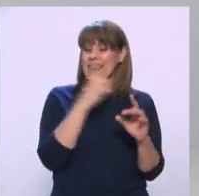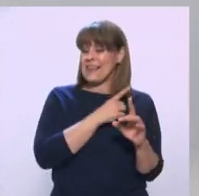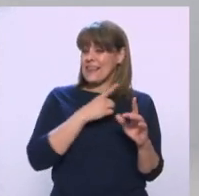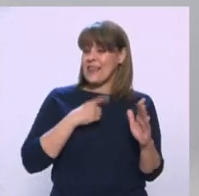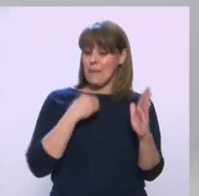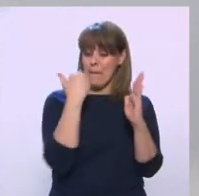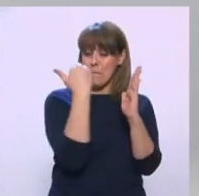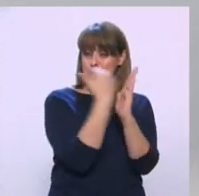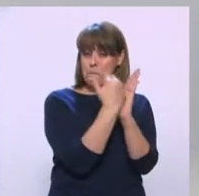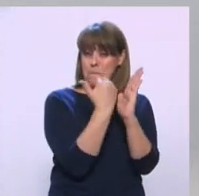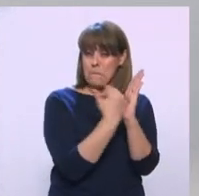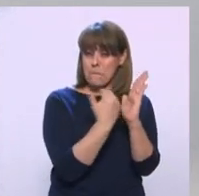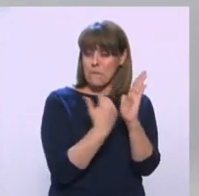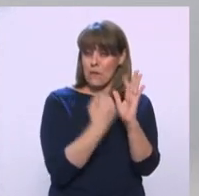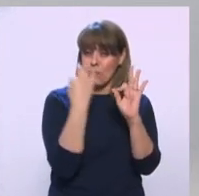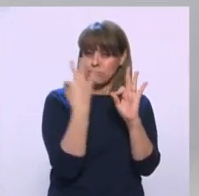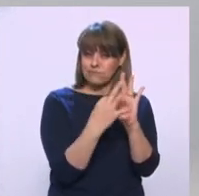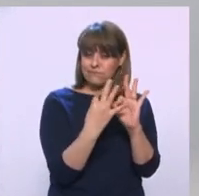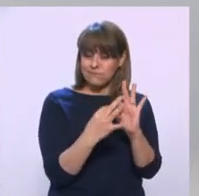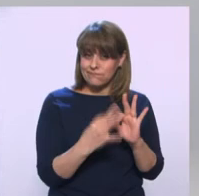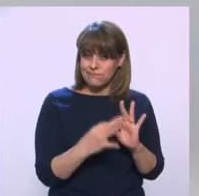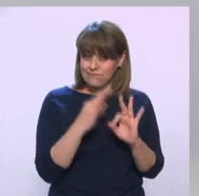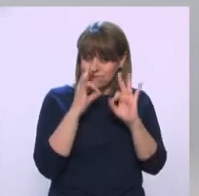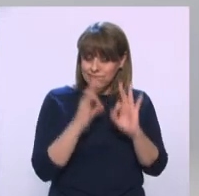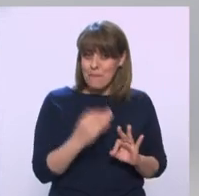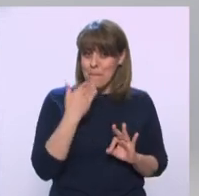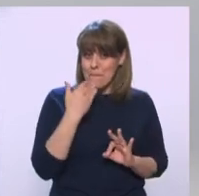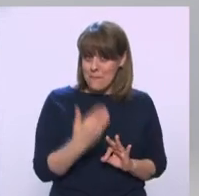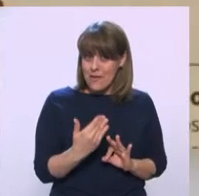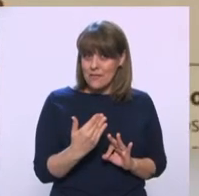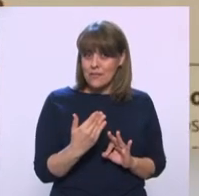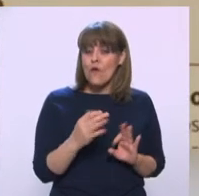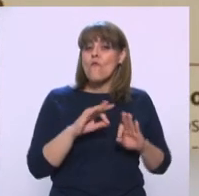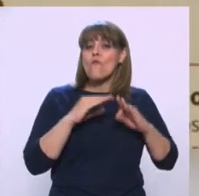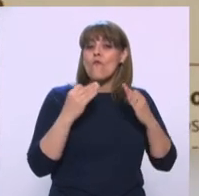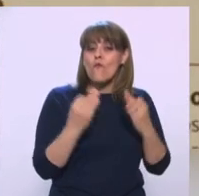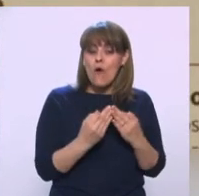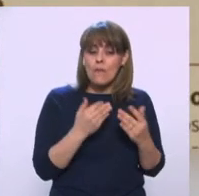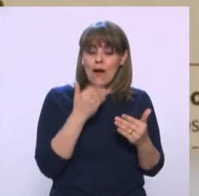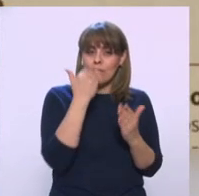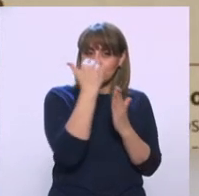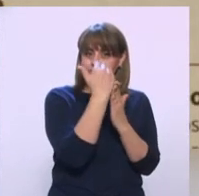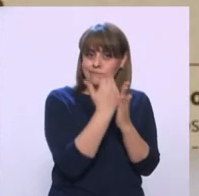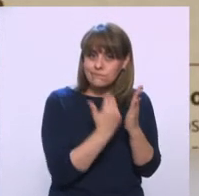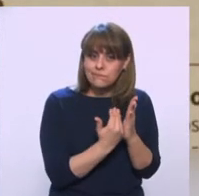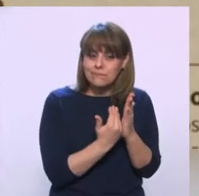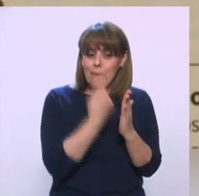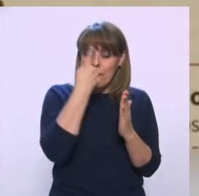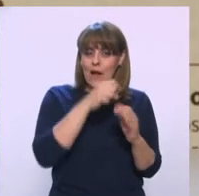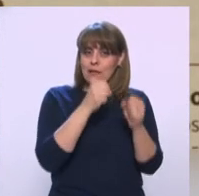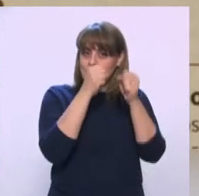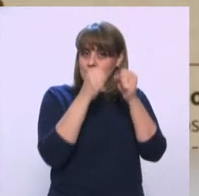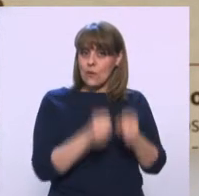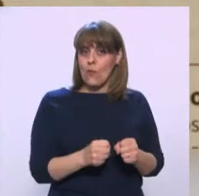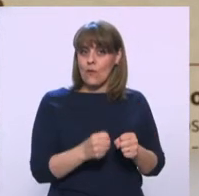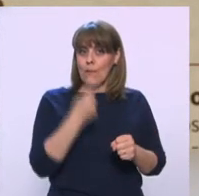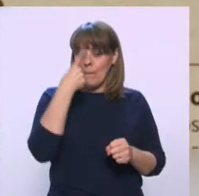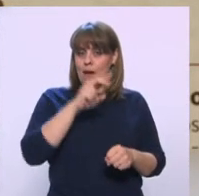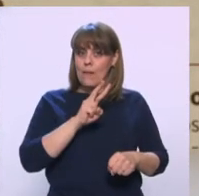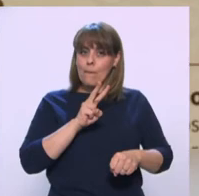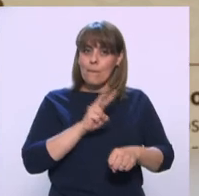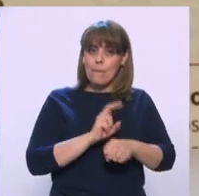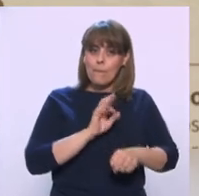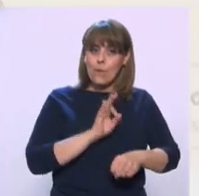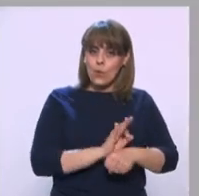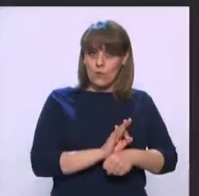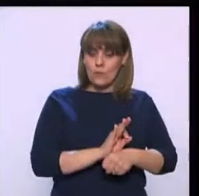el protocolo de seguridad y prevención.